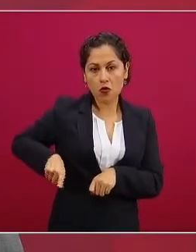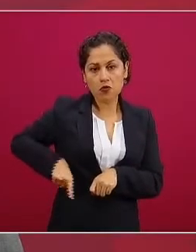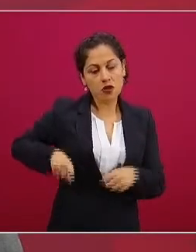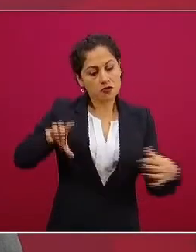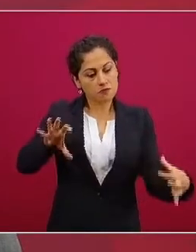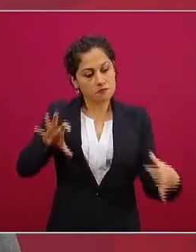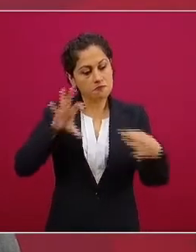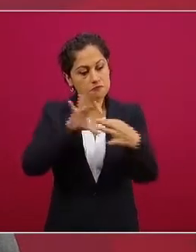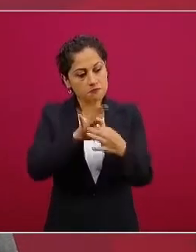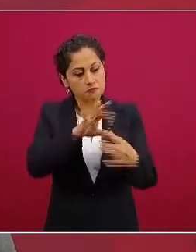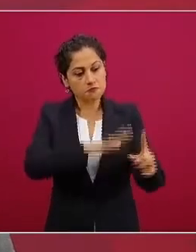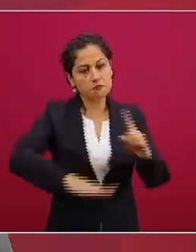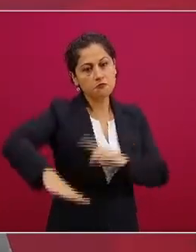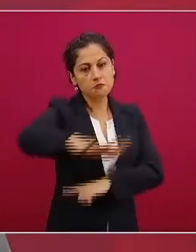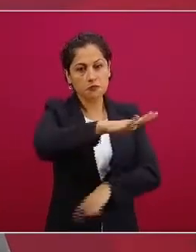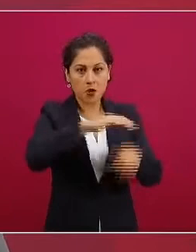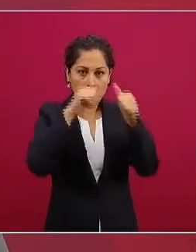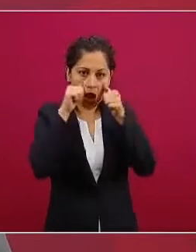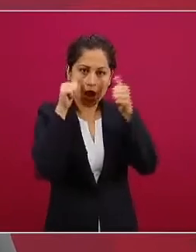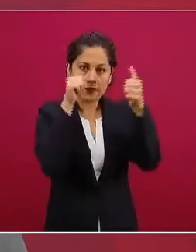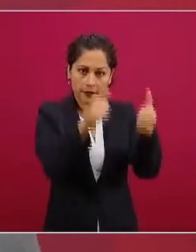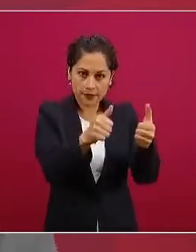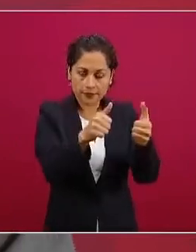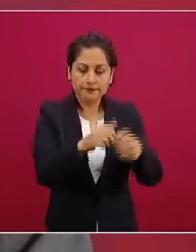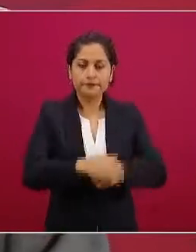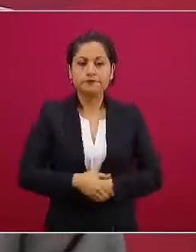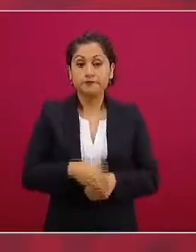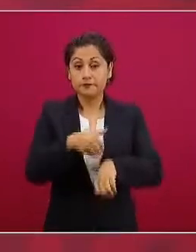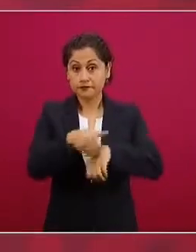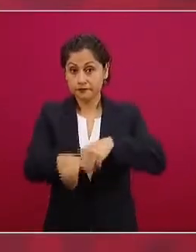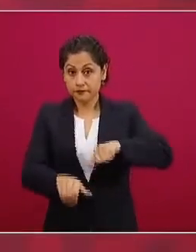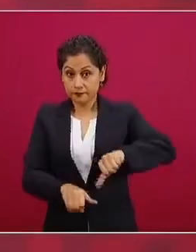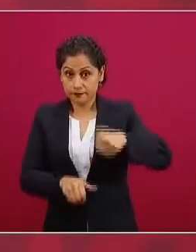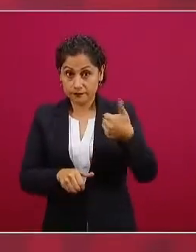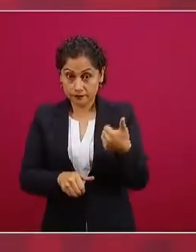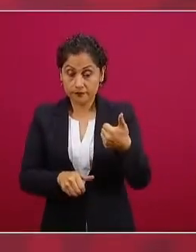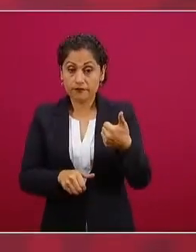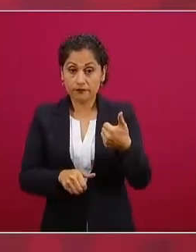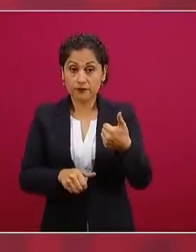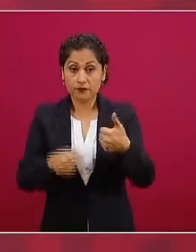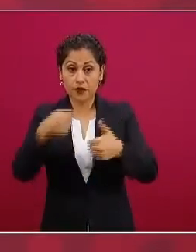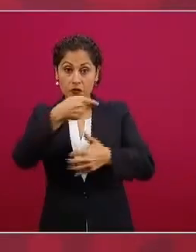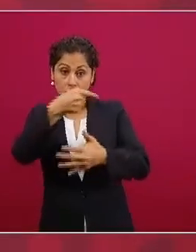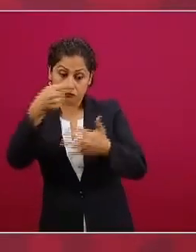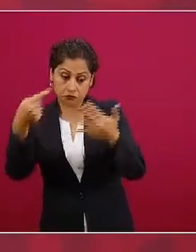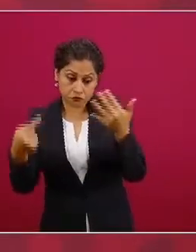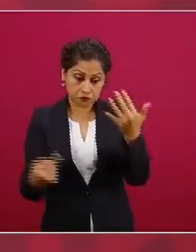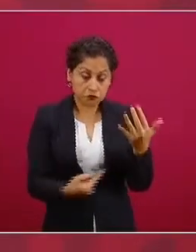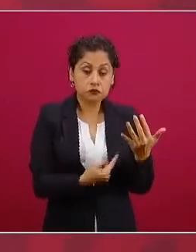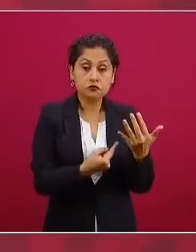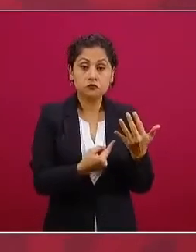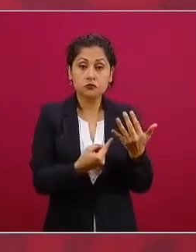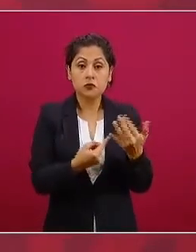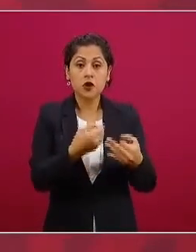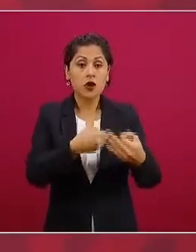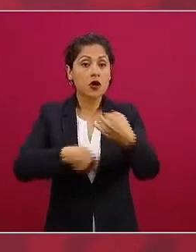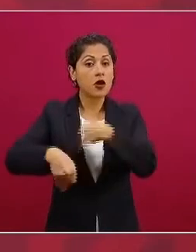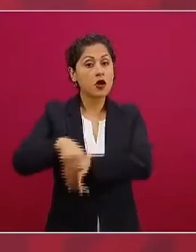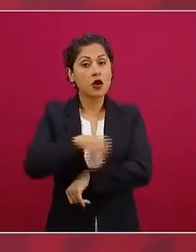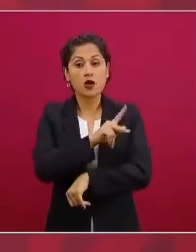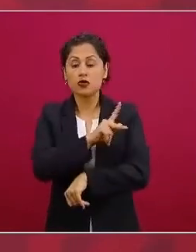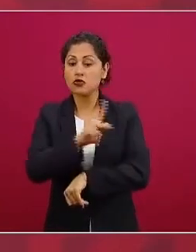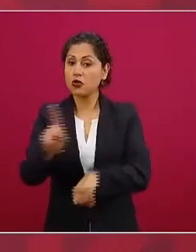Once, estas medidas aplican para todo el poder ejecutivo